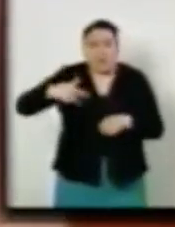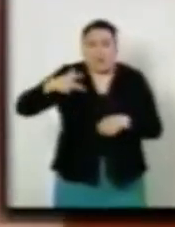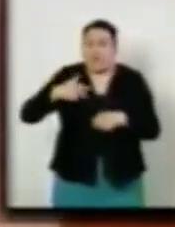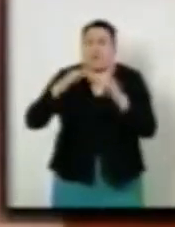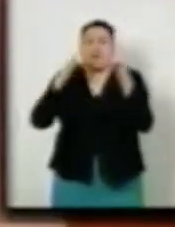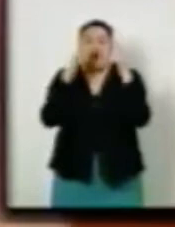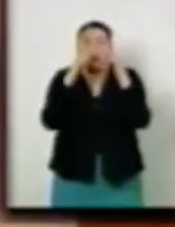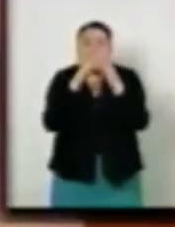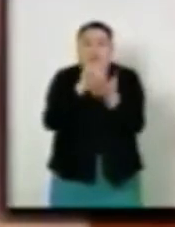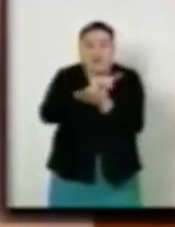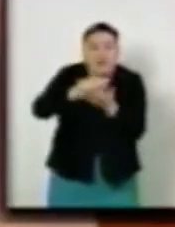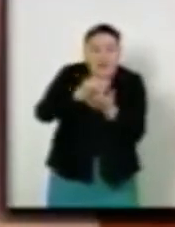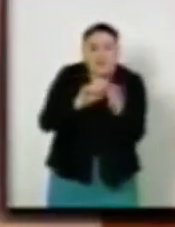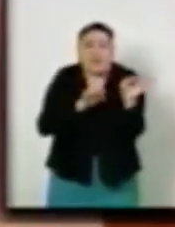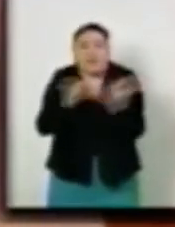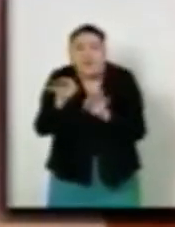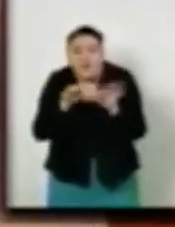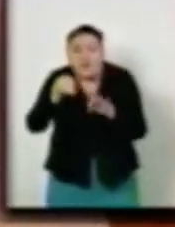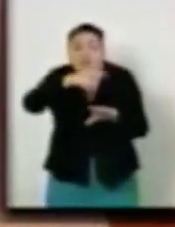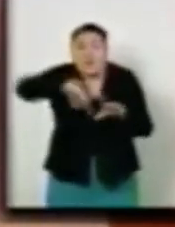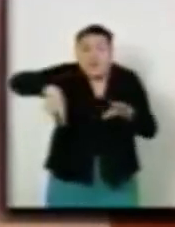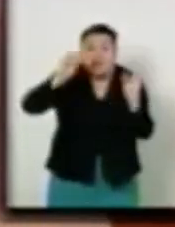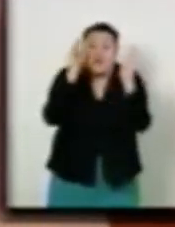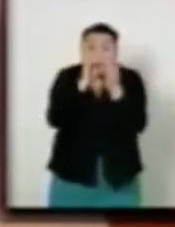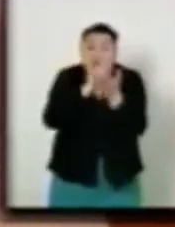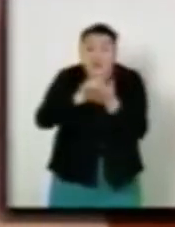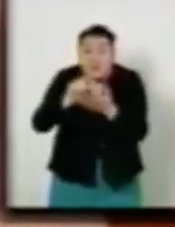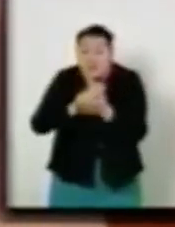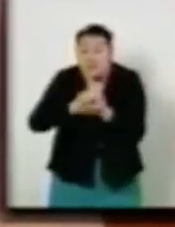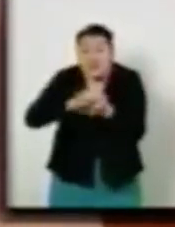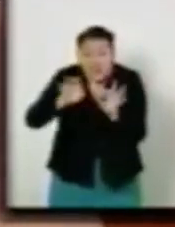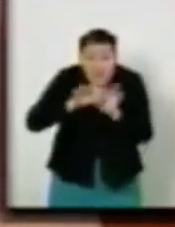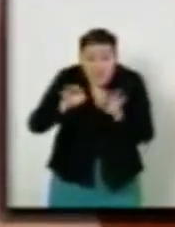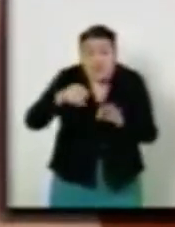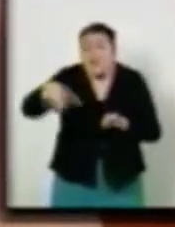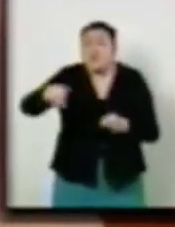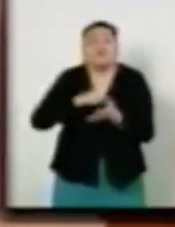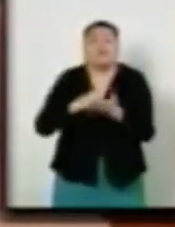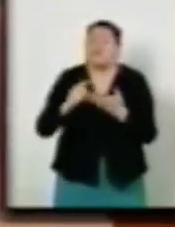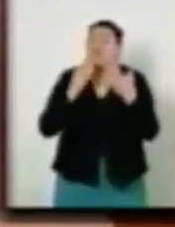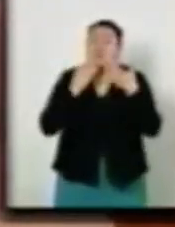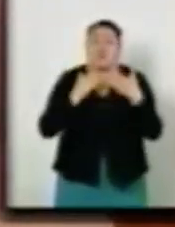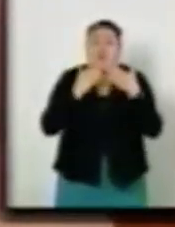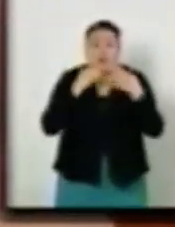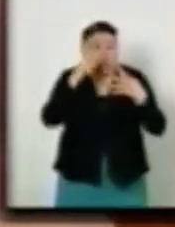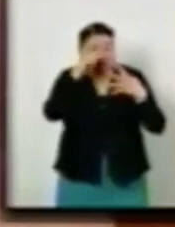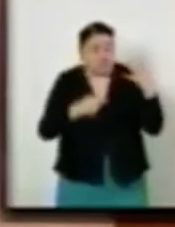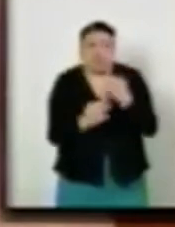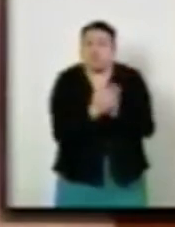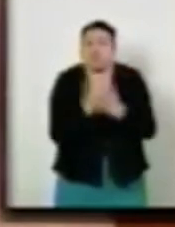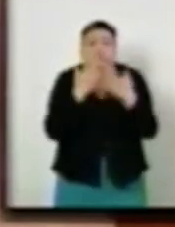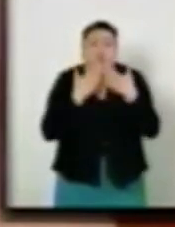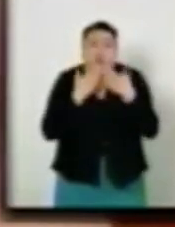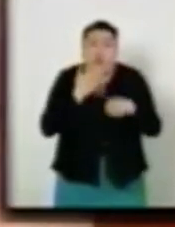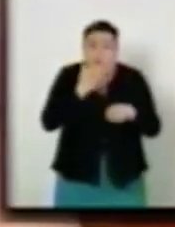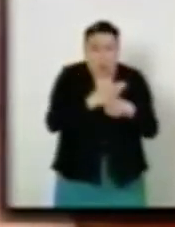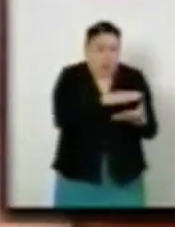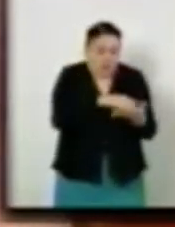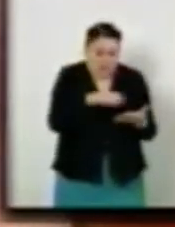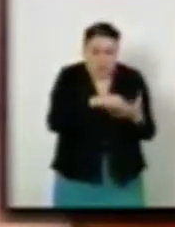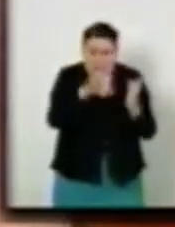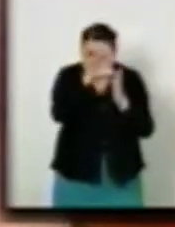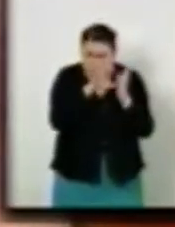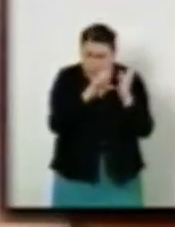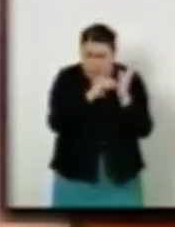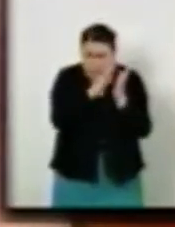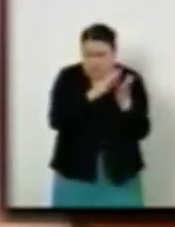trabajan en hogares de terceros son quienes cuentan con menos derechos realmente vigentes. El texto vigente en nuestra Constitución